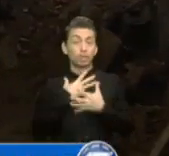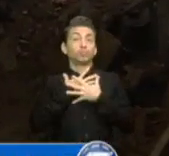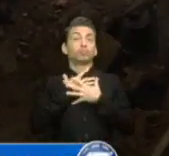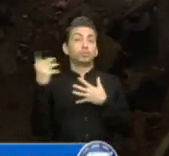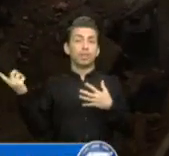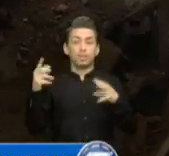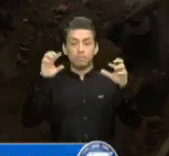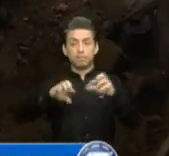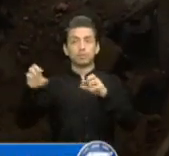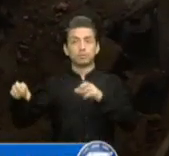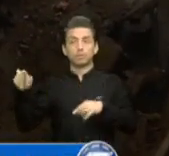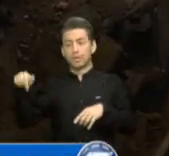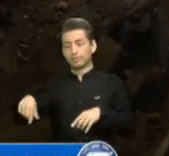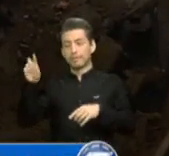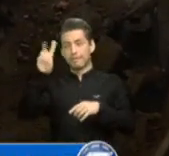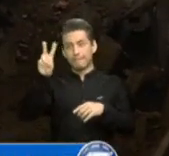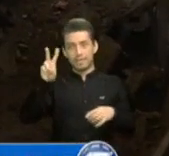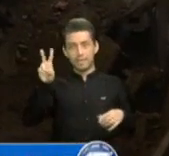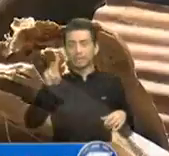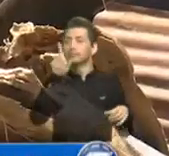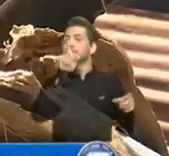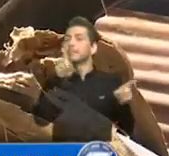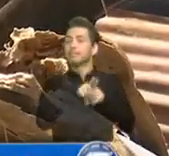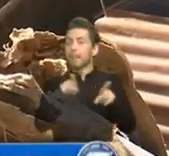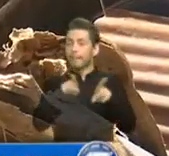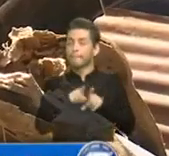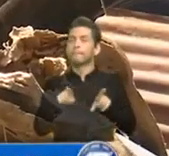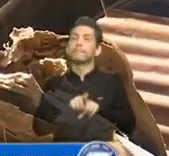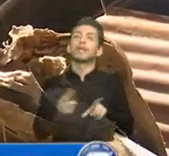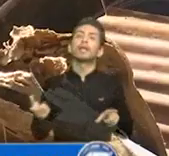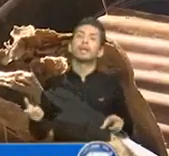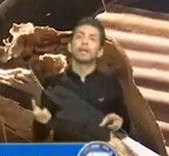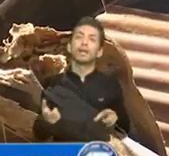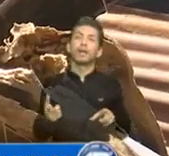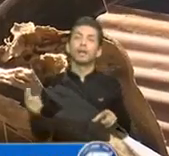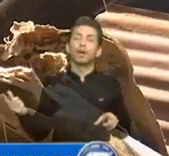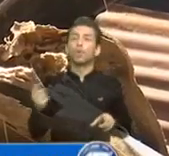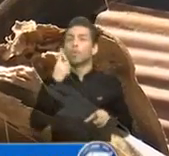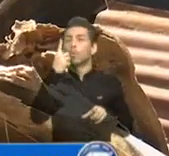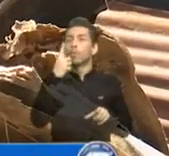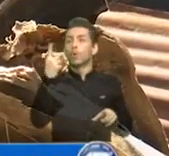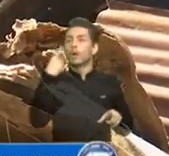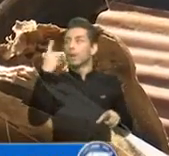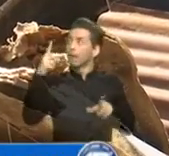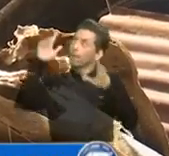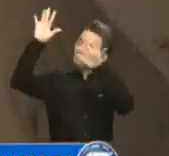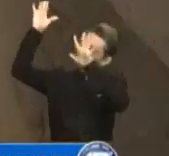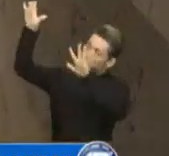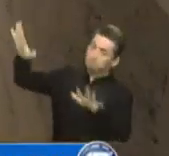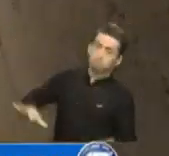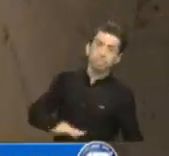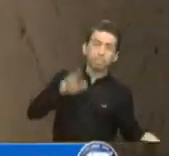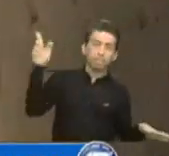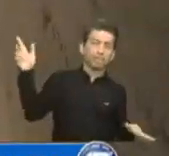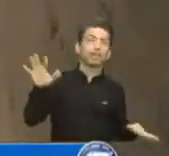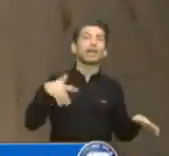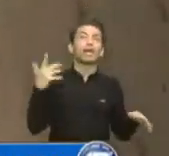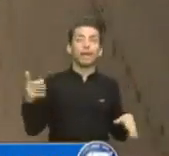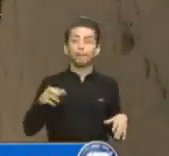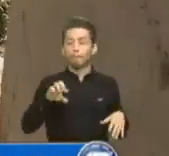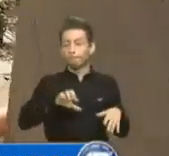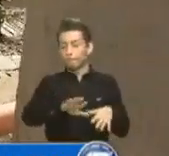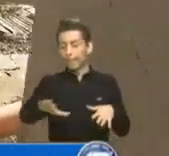Salazar este viernes, también el momento donde una de las paredes se desprendió y se llevó parte del patio de la familia